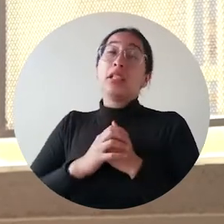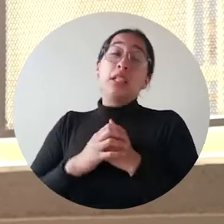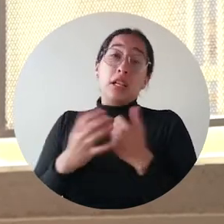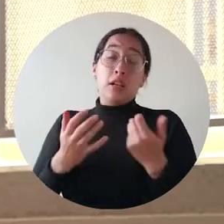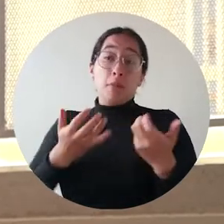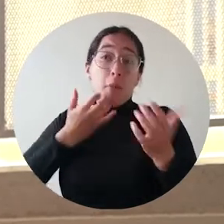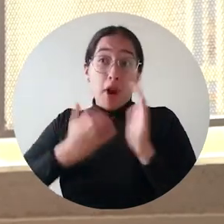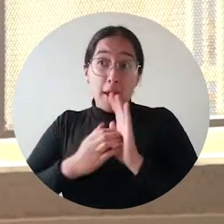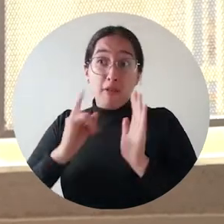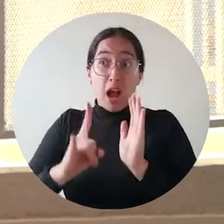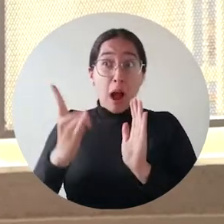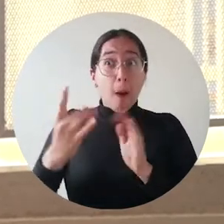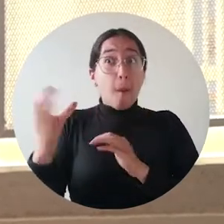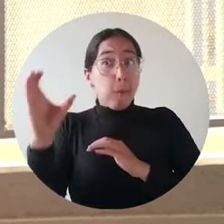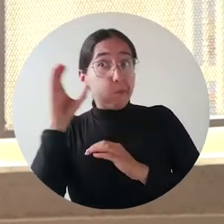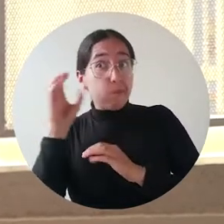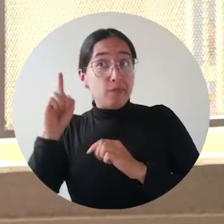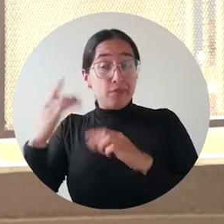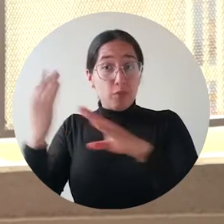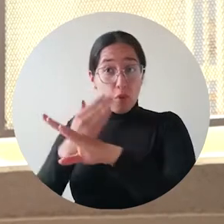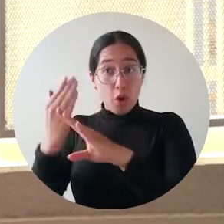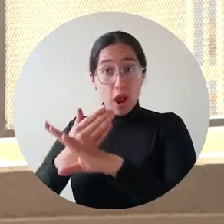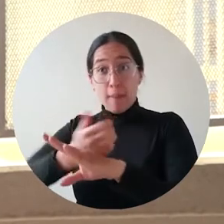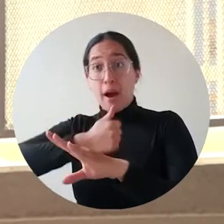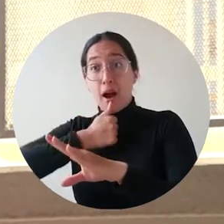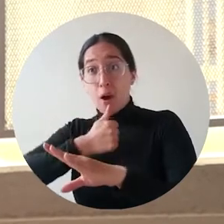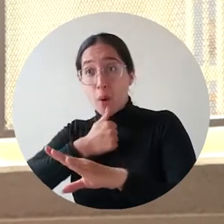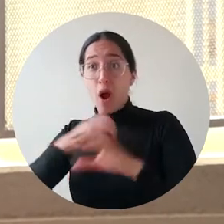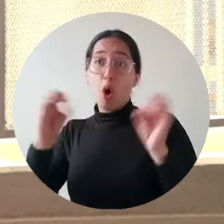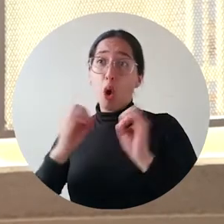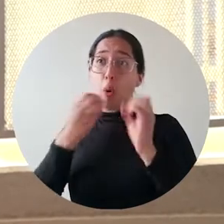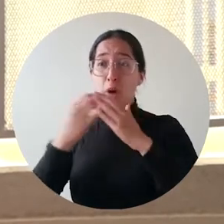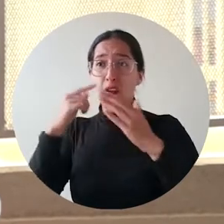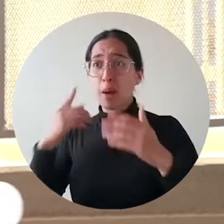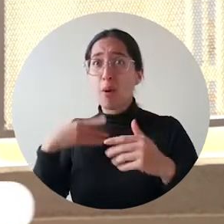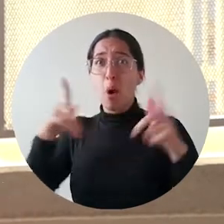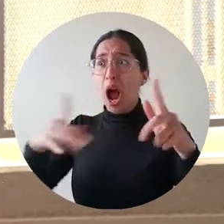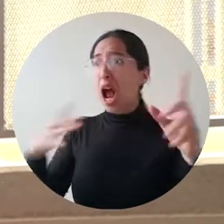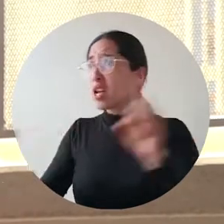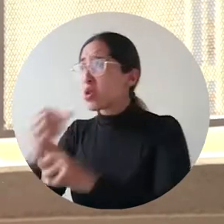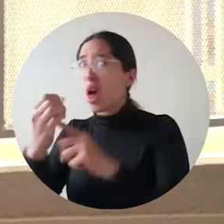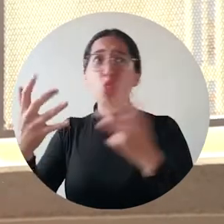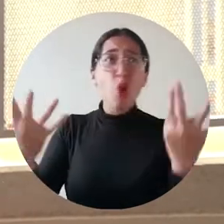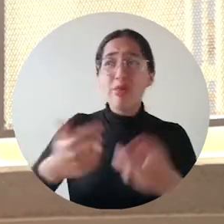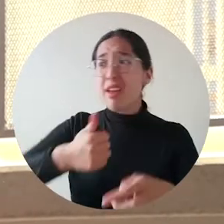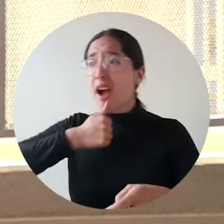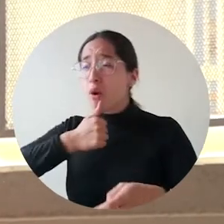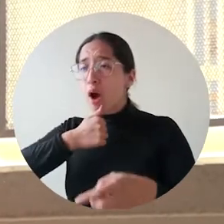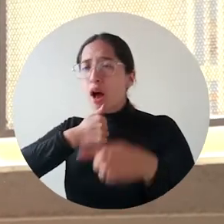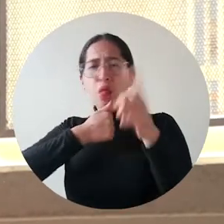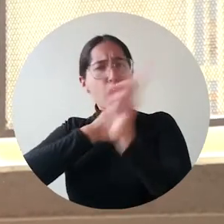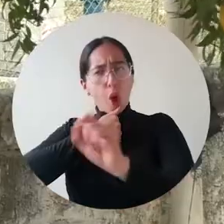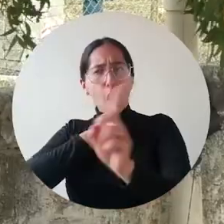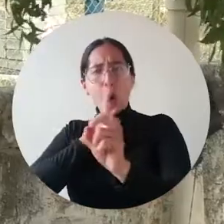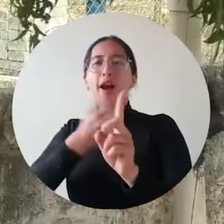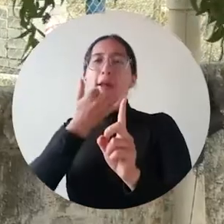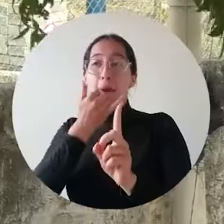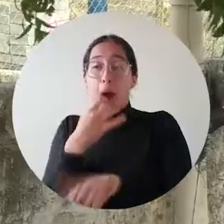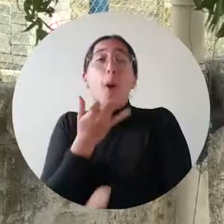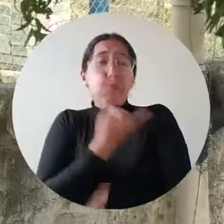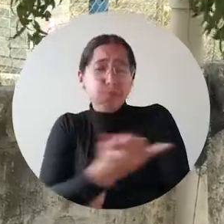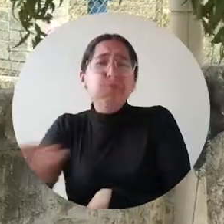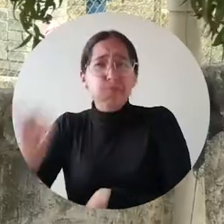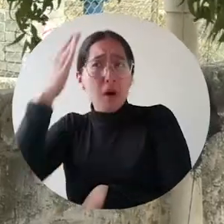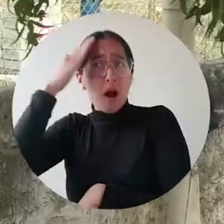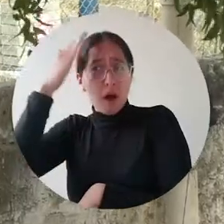es que haya problemas de agua o que no haya fuente más bien de agua en la ciudad, sino que no se